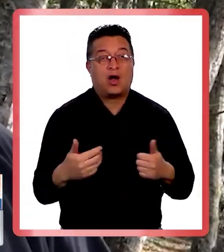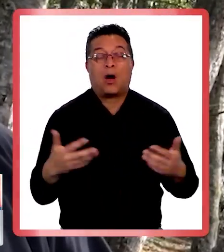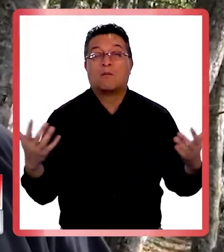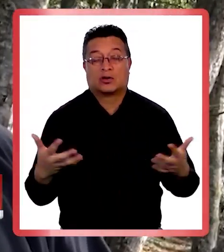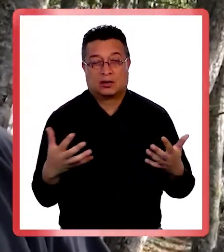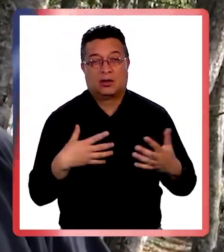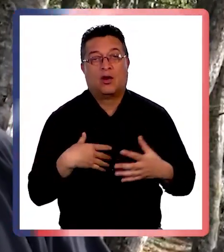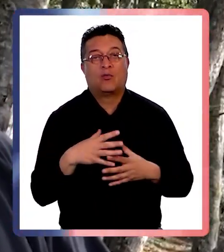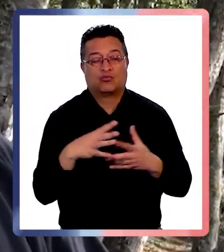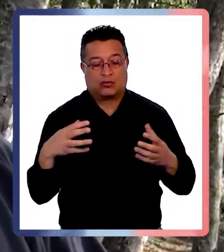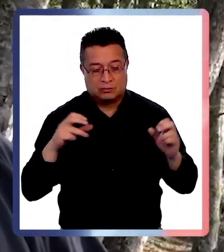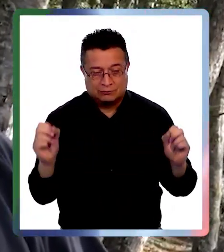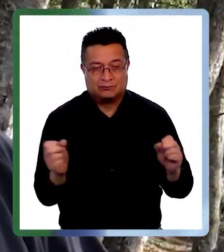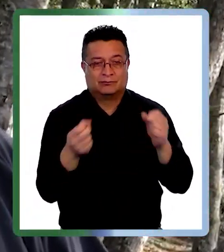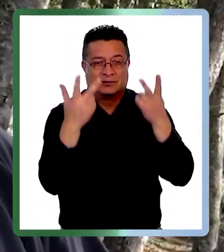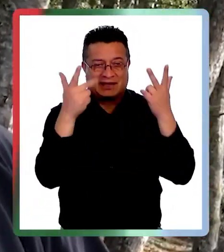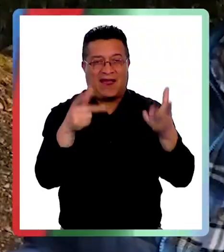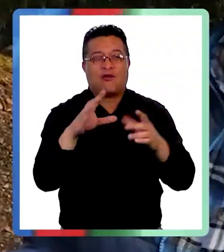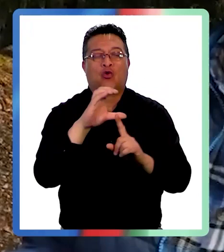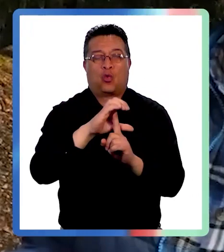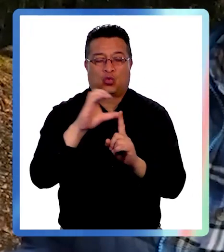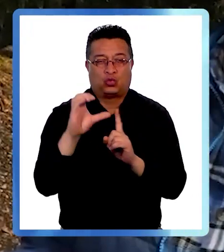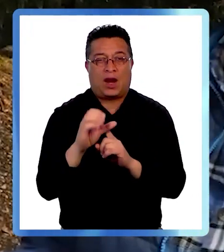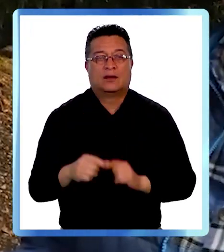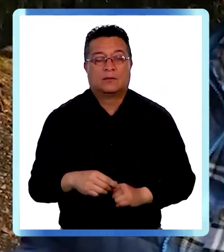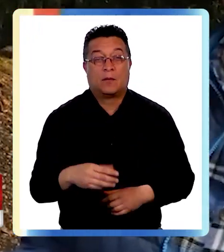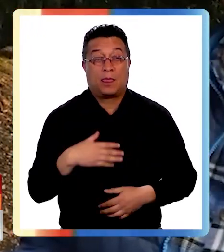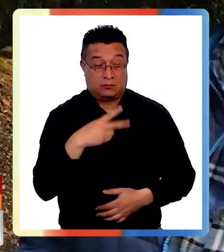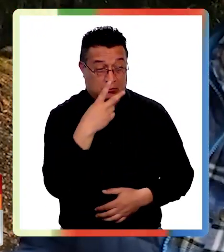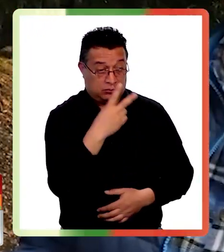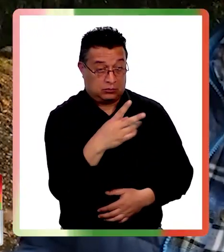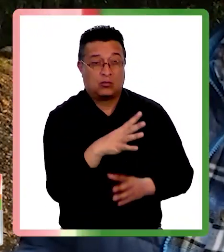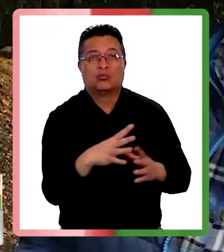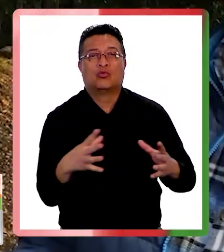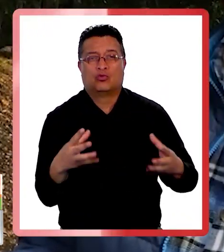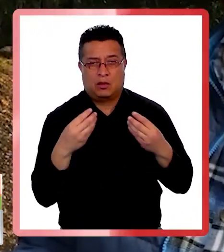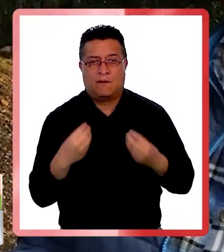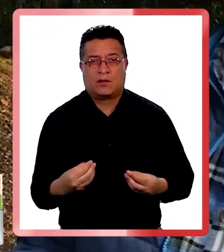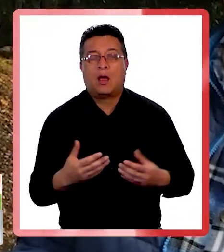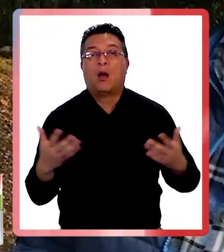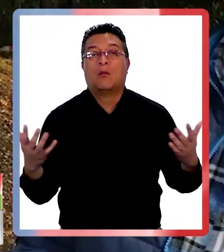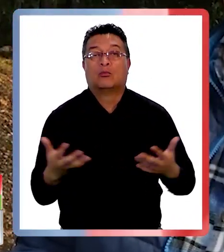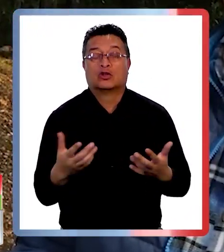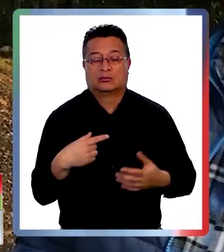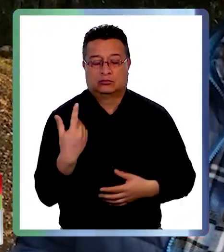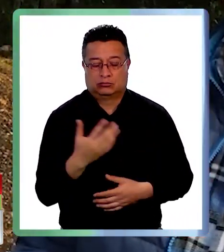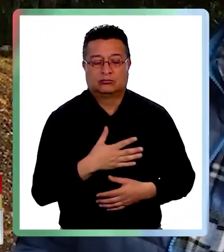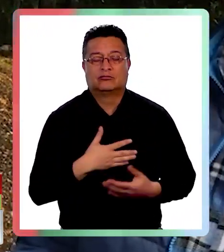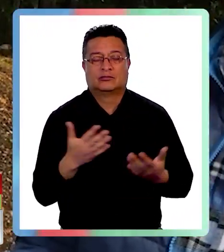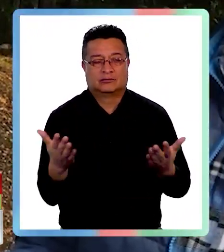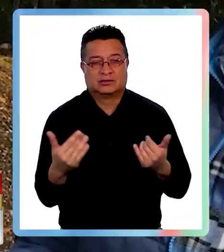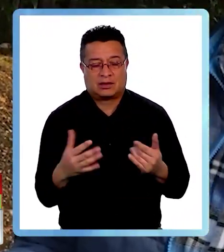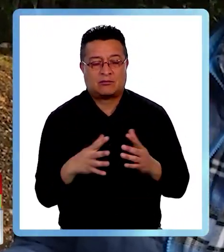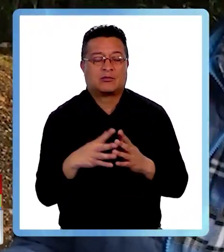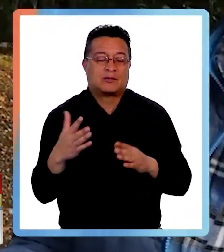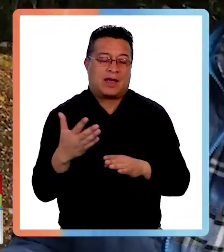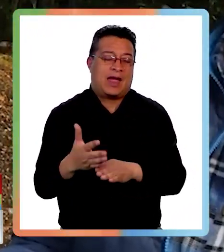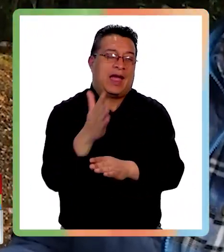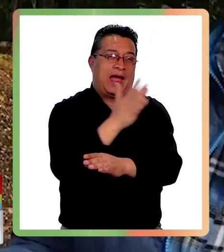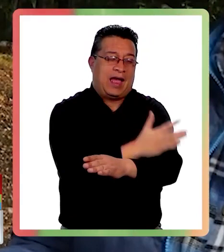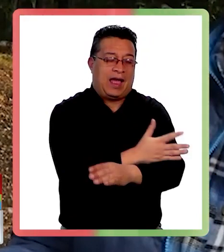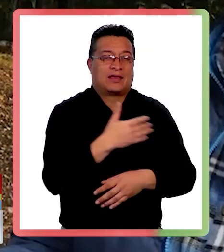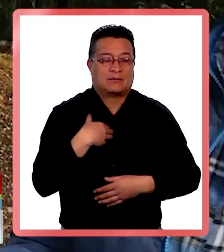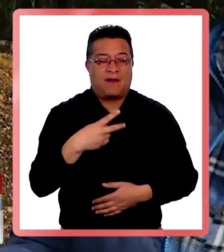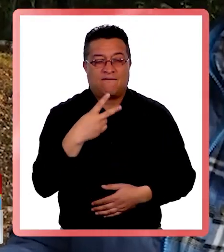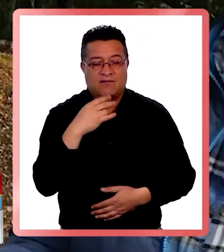porque vamos a hacer harto rescate de culturar. Me parece muy bien, ya que nosotros lo necesitábamos mucho tiempo antes,